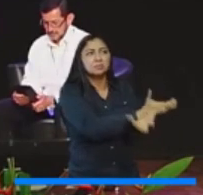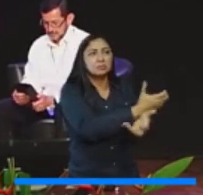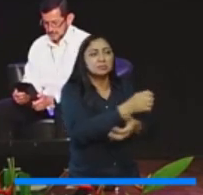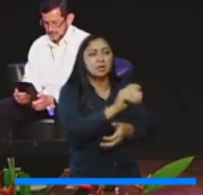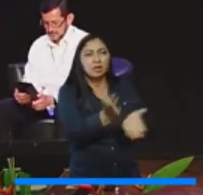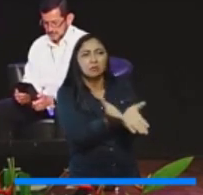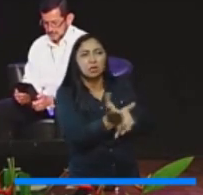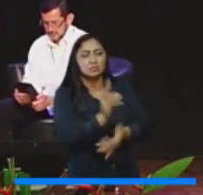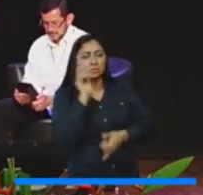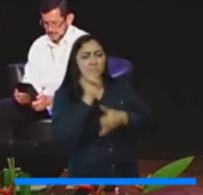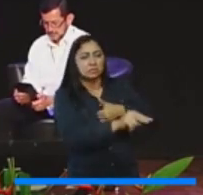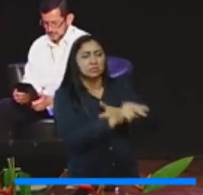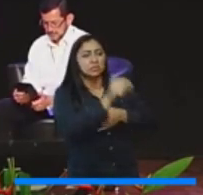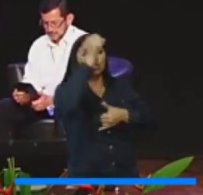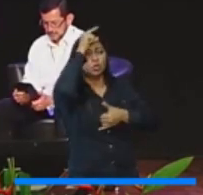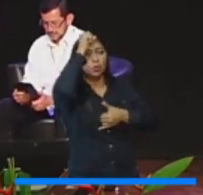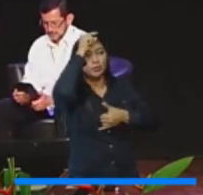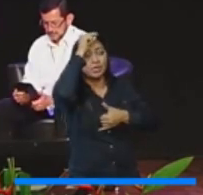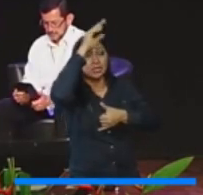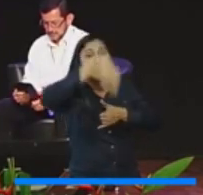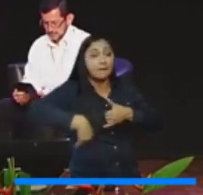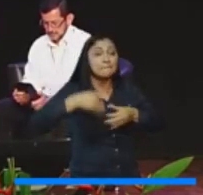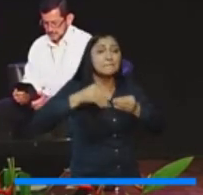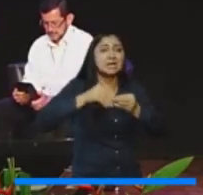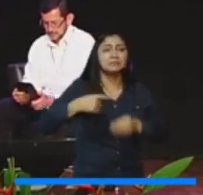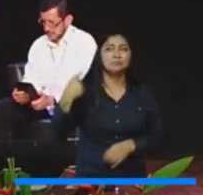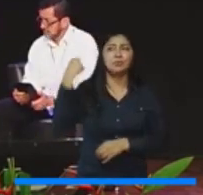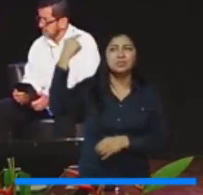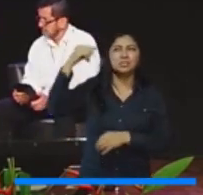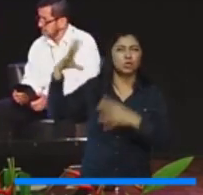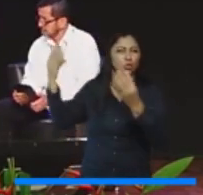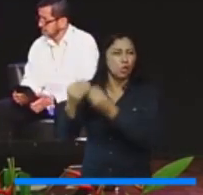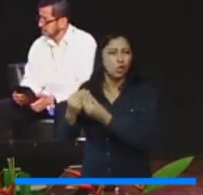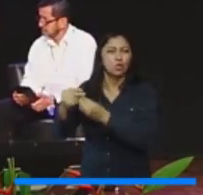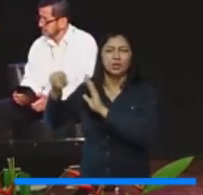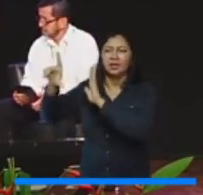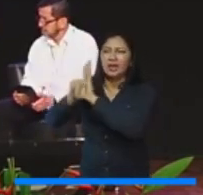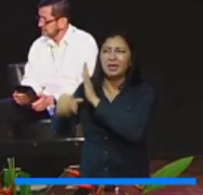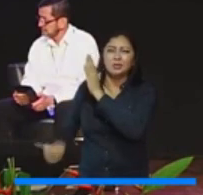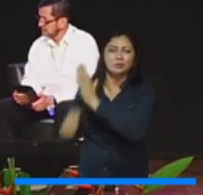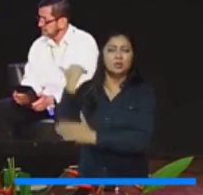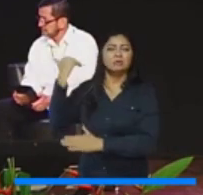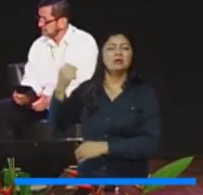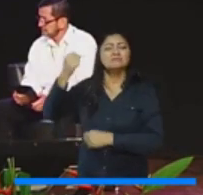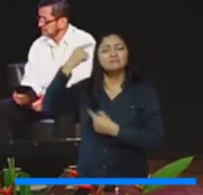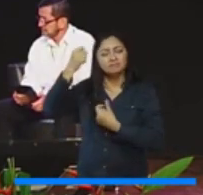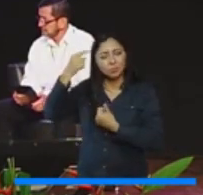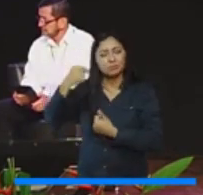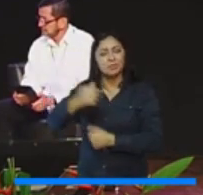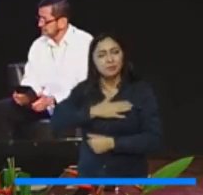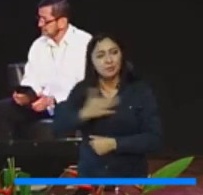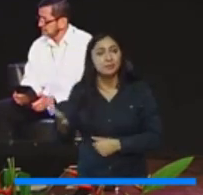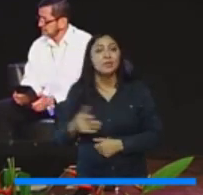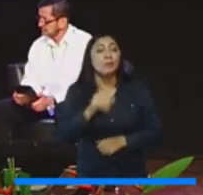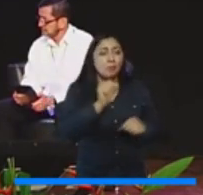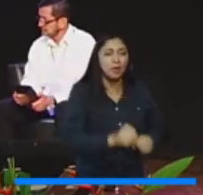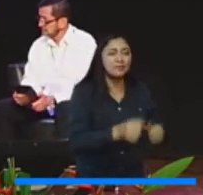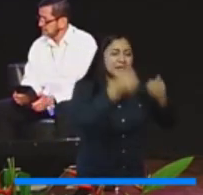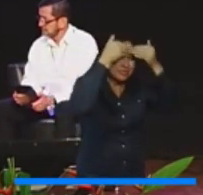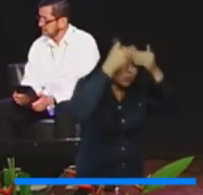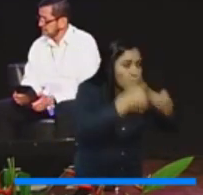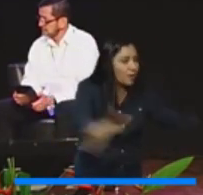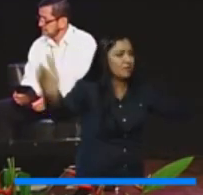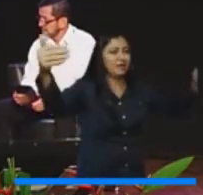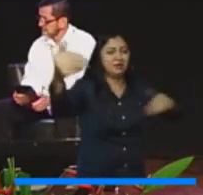de que efectivamente este país tiene que avanzar es hacia una masificación y democratización en el acceso a la educación. Y no